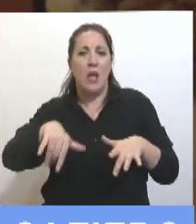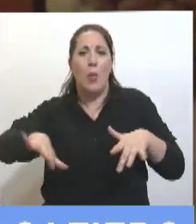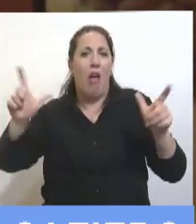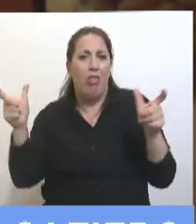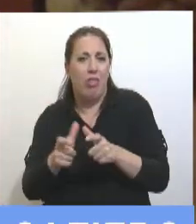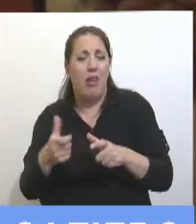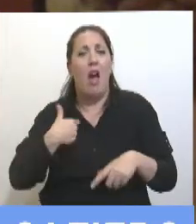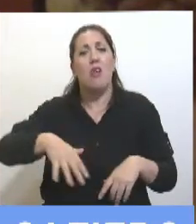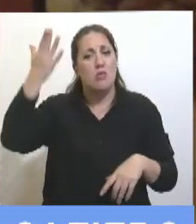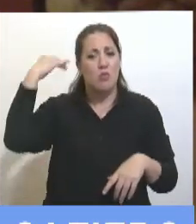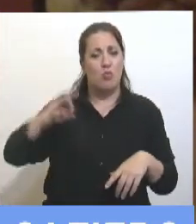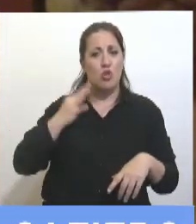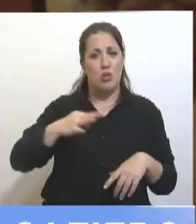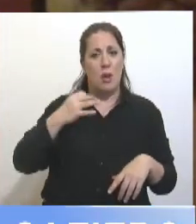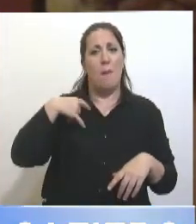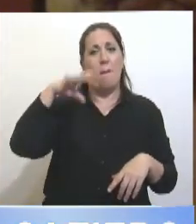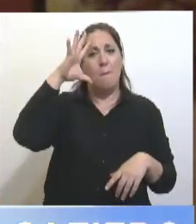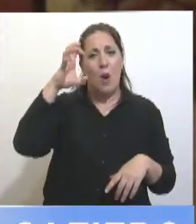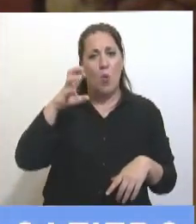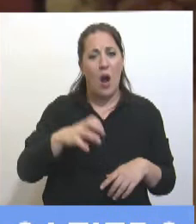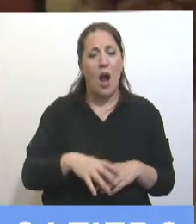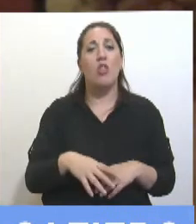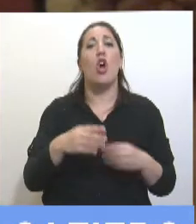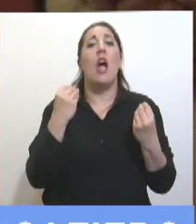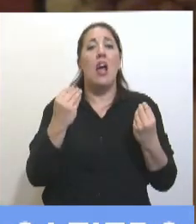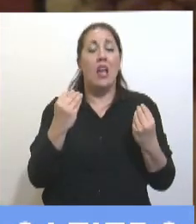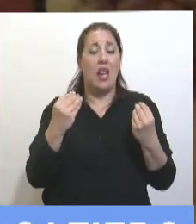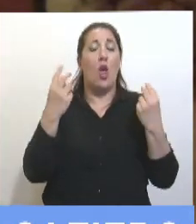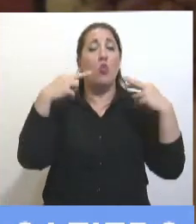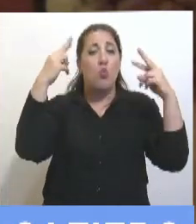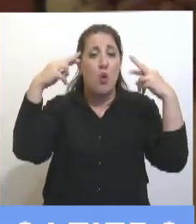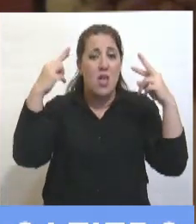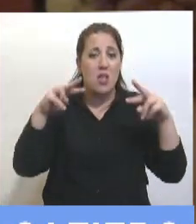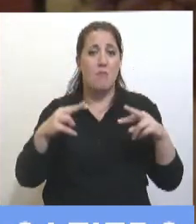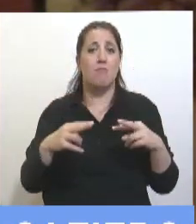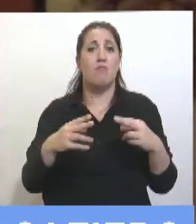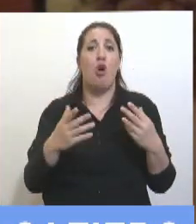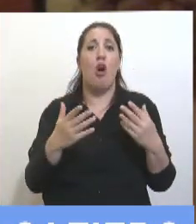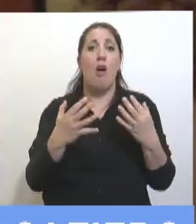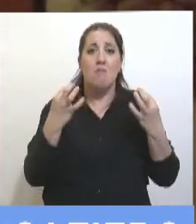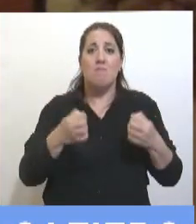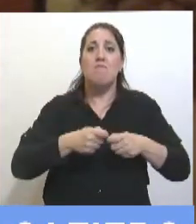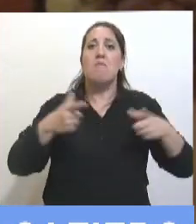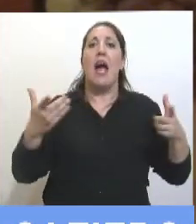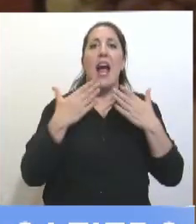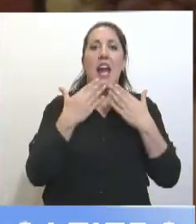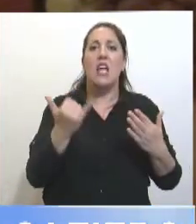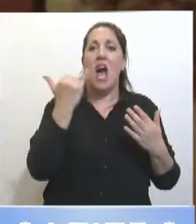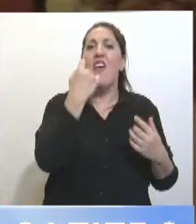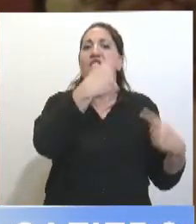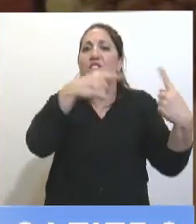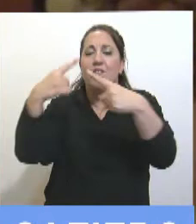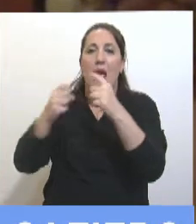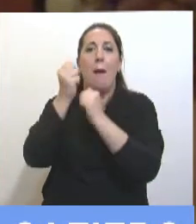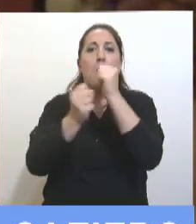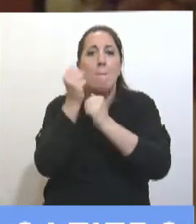Salta no hubiéramos podido desarrollar el turismo si no hubiera crecido las opciones de vuelos con empresas regionales e